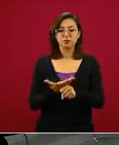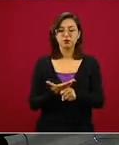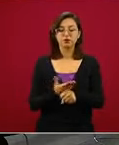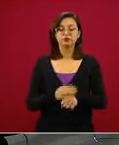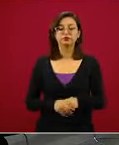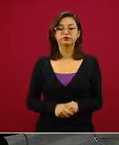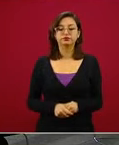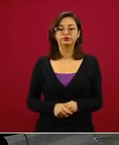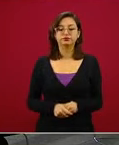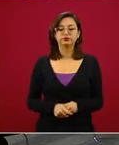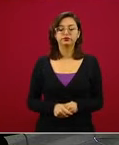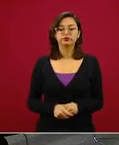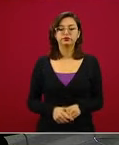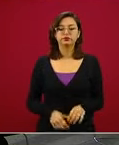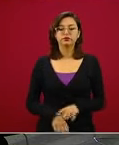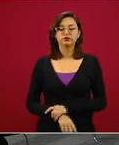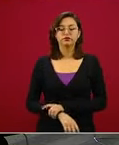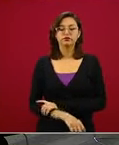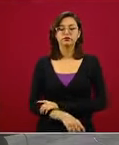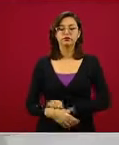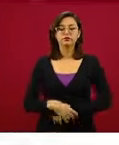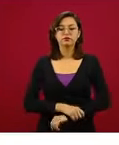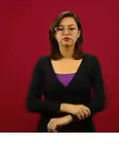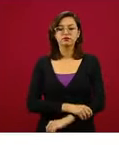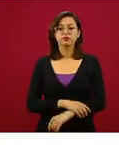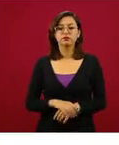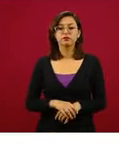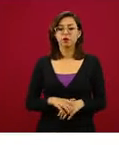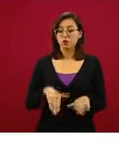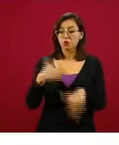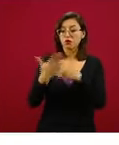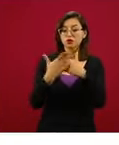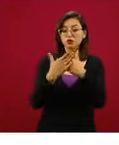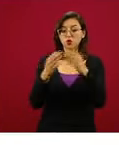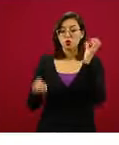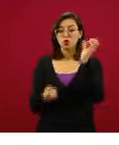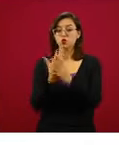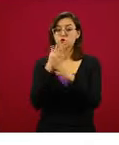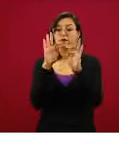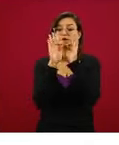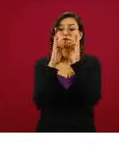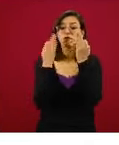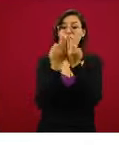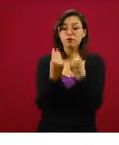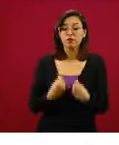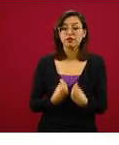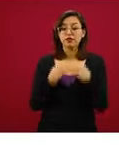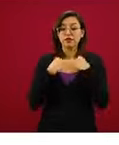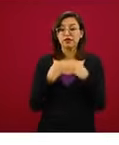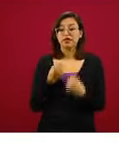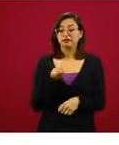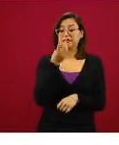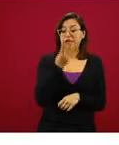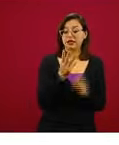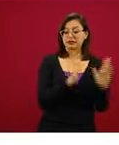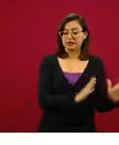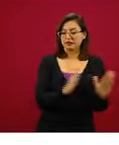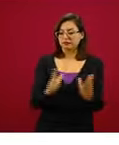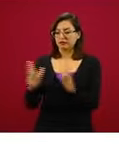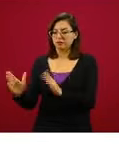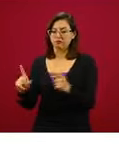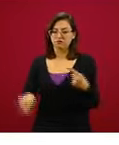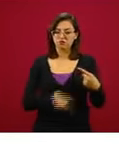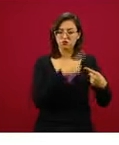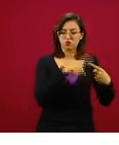El plan de la nueva normalidad tiene tres etapas, una que inicia el 18 de mayo, la